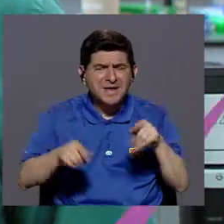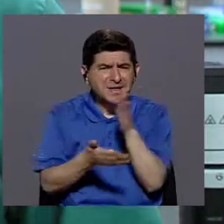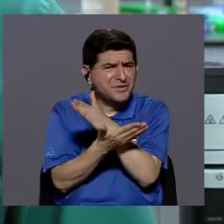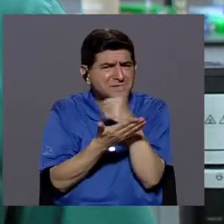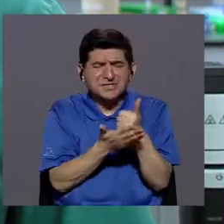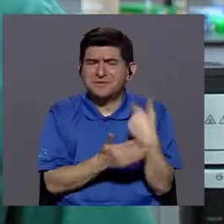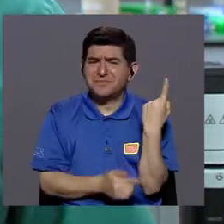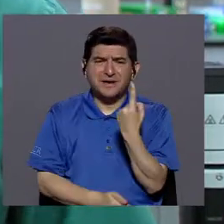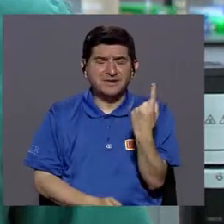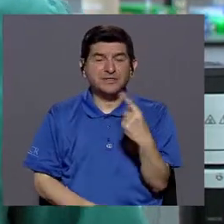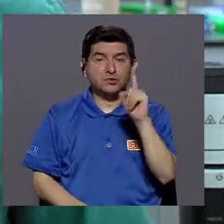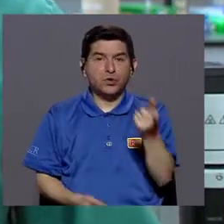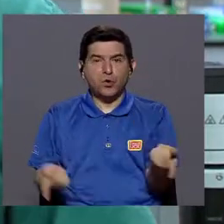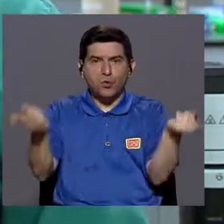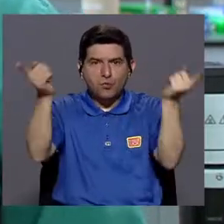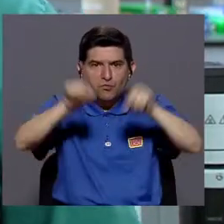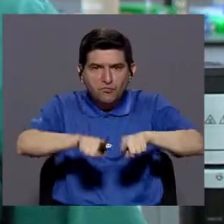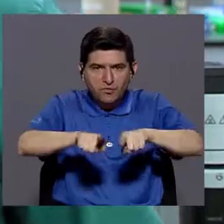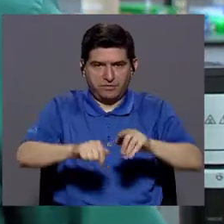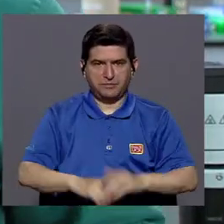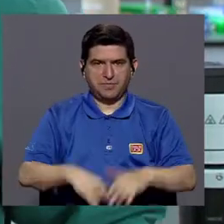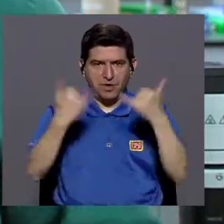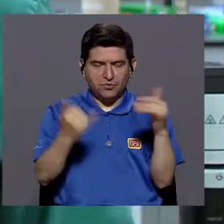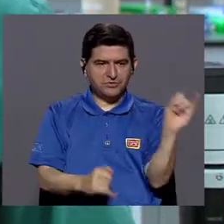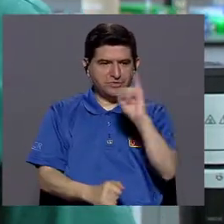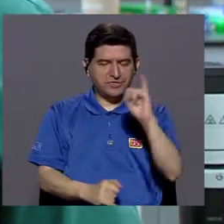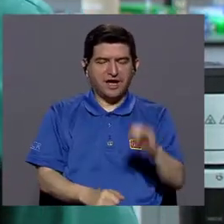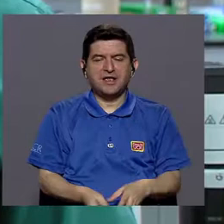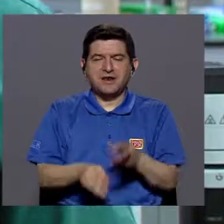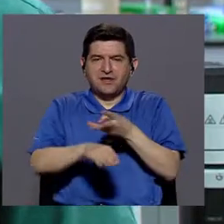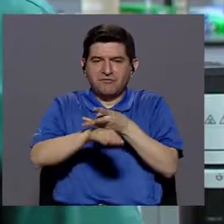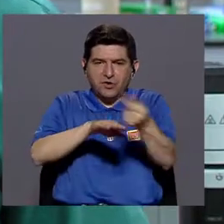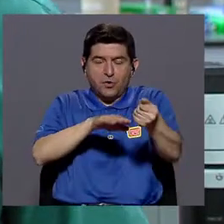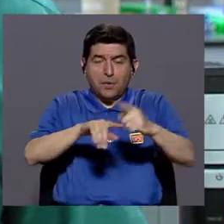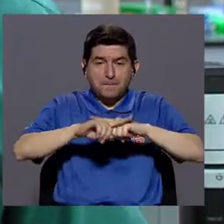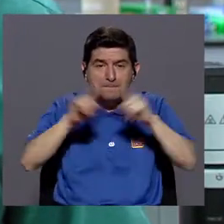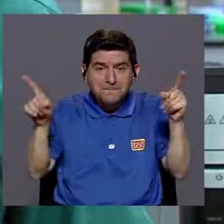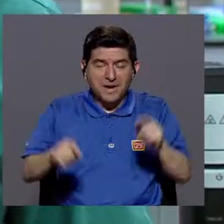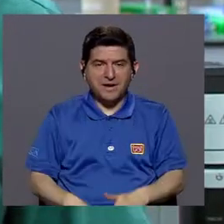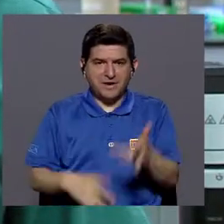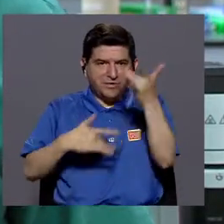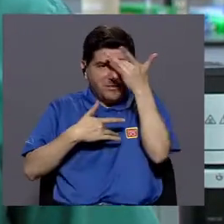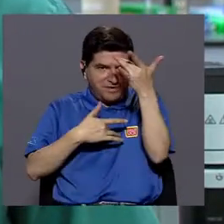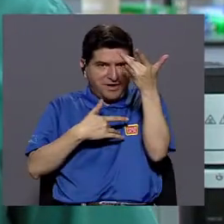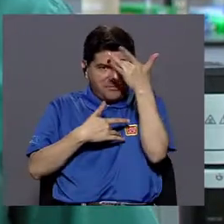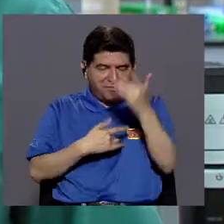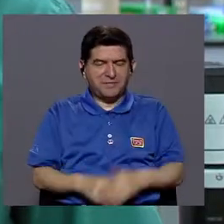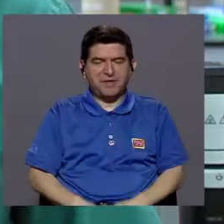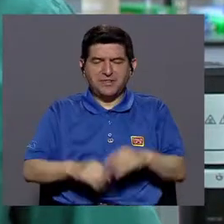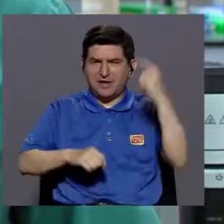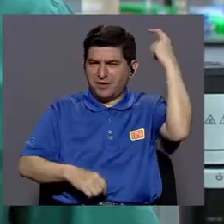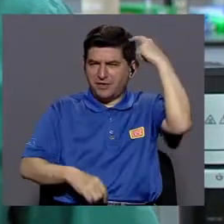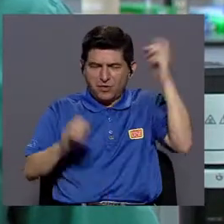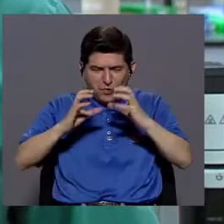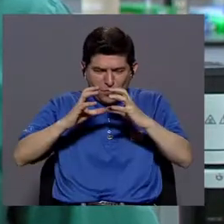Y el brote en la piel es simplemente un fenómeno de que ya la infección se curó. Pero la sarampión causa encefalitis